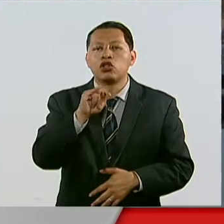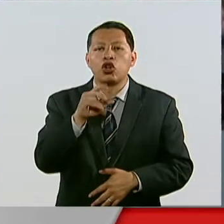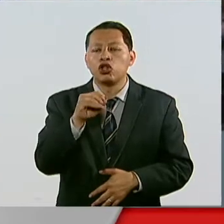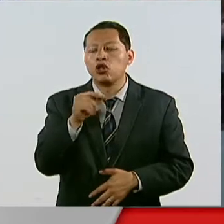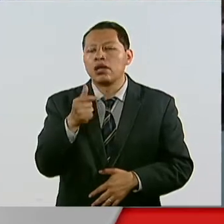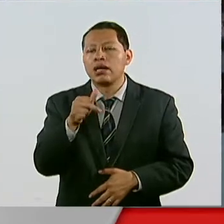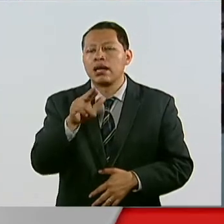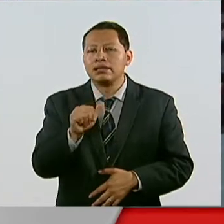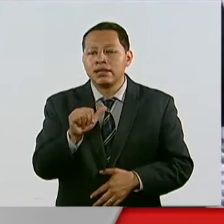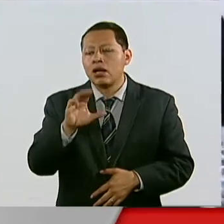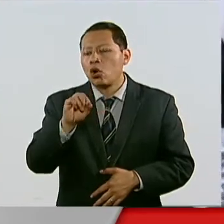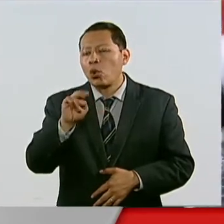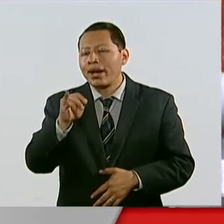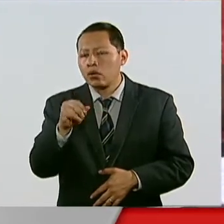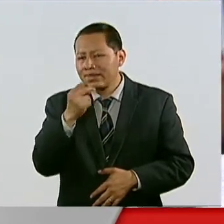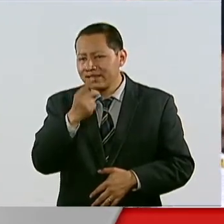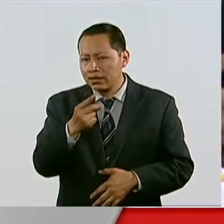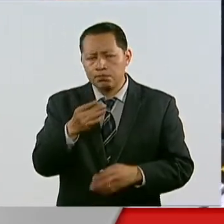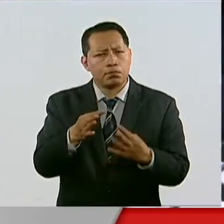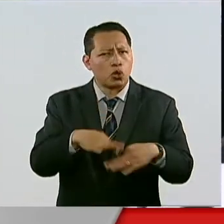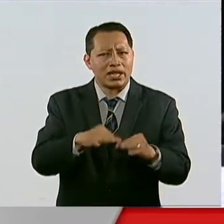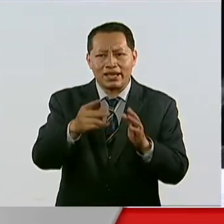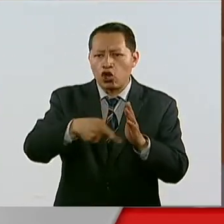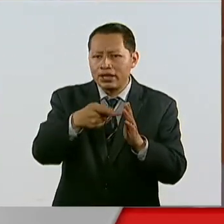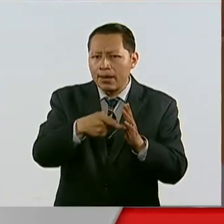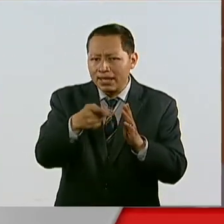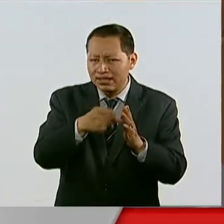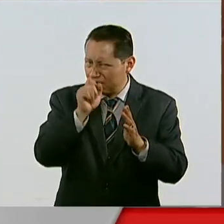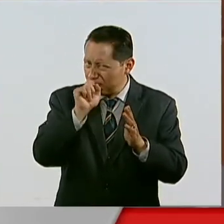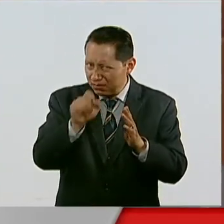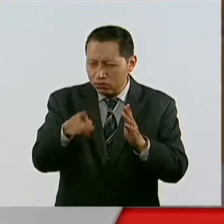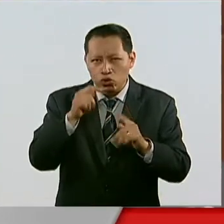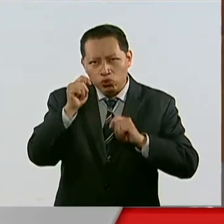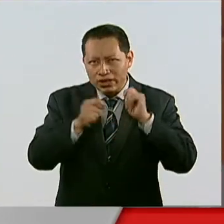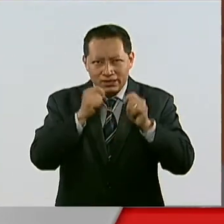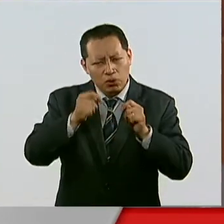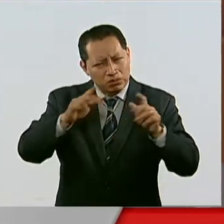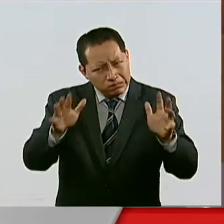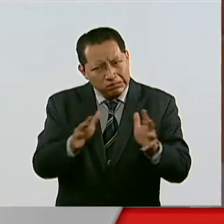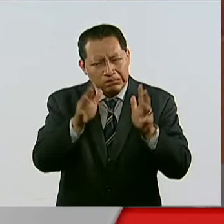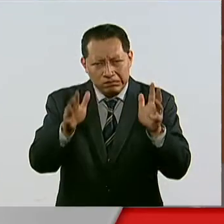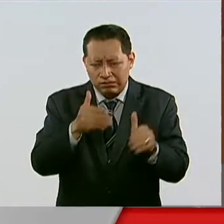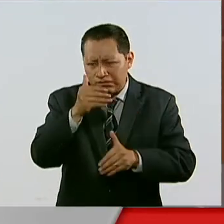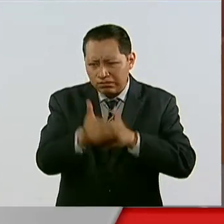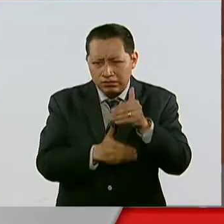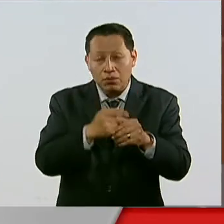Conejo, destacó la urgencia de reactivar nuevamente al sector tras la crisis sanitaria.